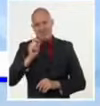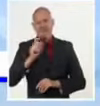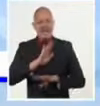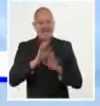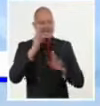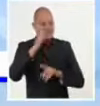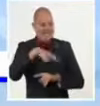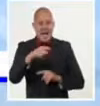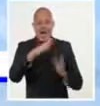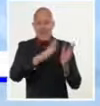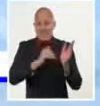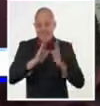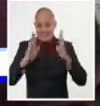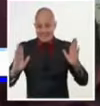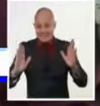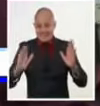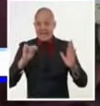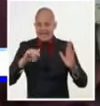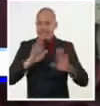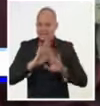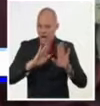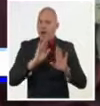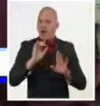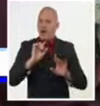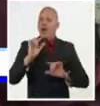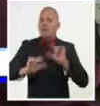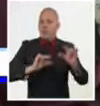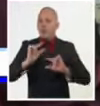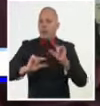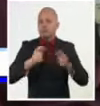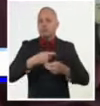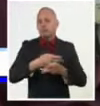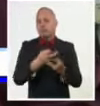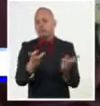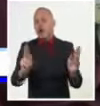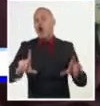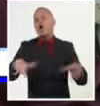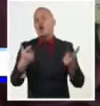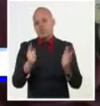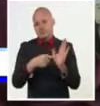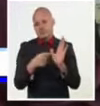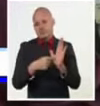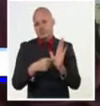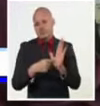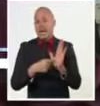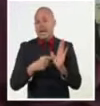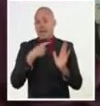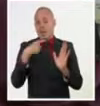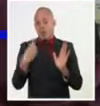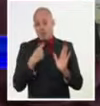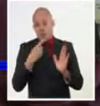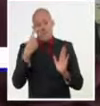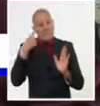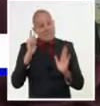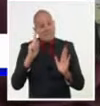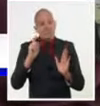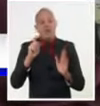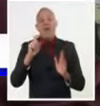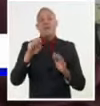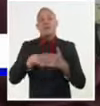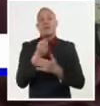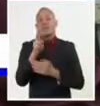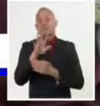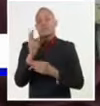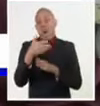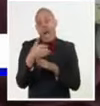normado de diciembre. La disponibilidad que tenemos de café en estos momentos asegura que antes del día 25 la empresa UACAFÉ